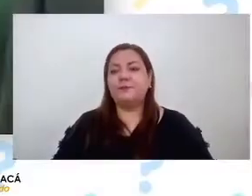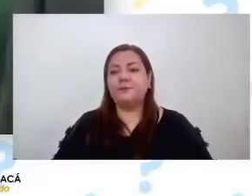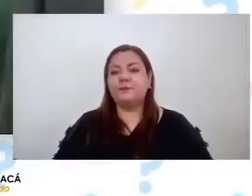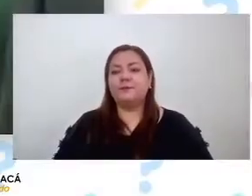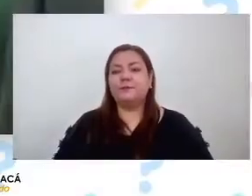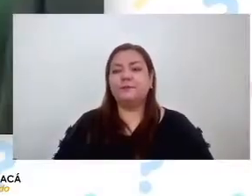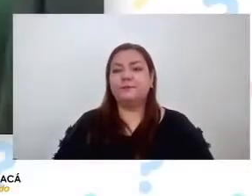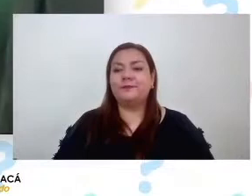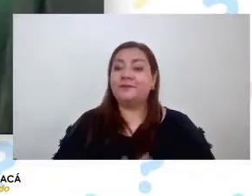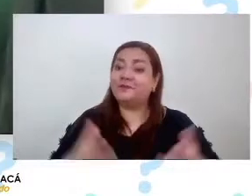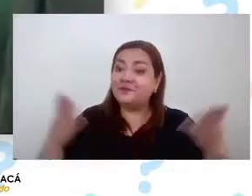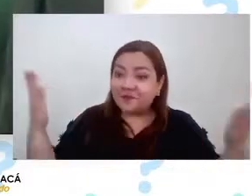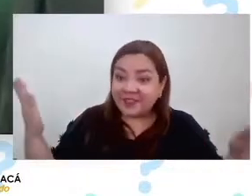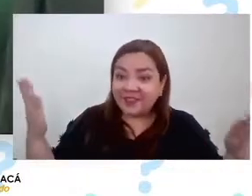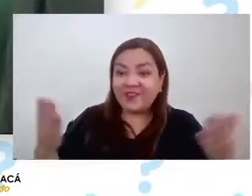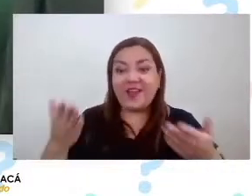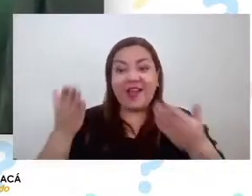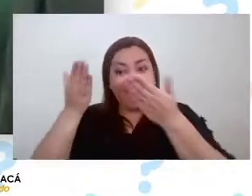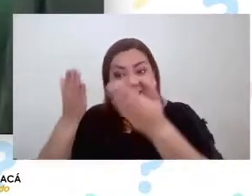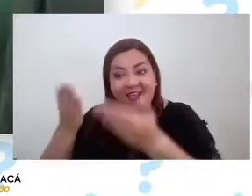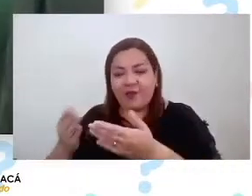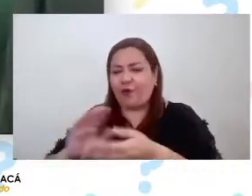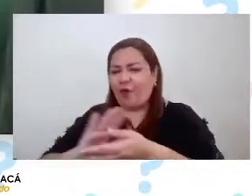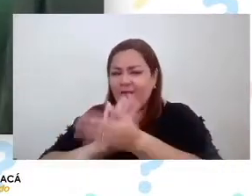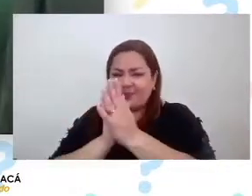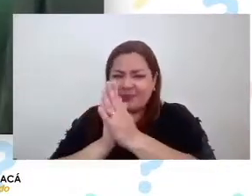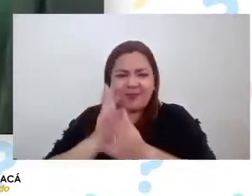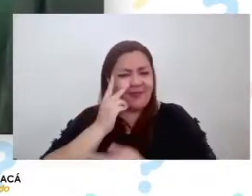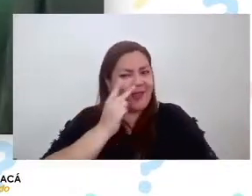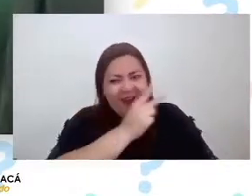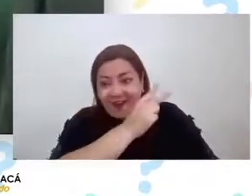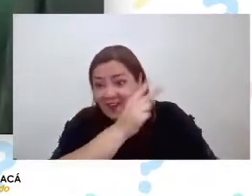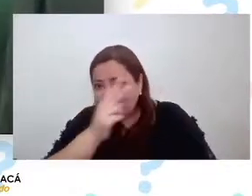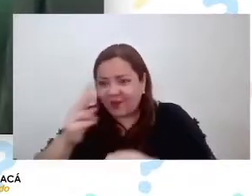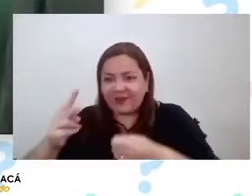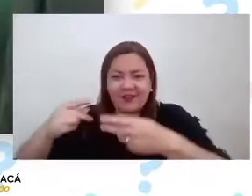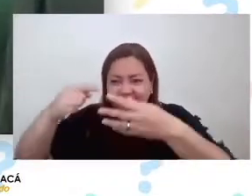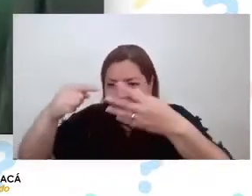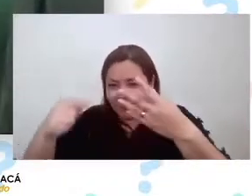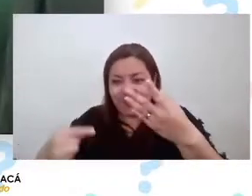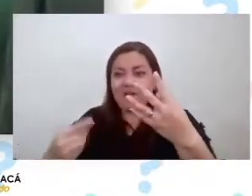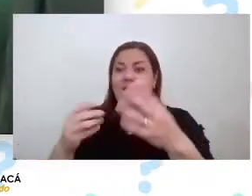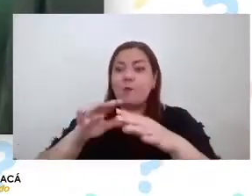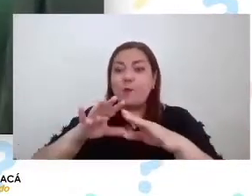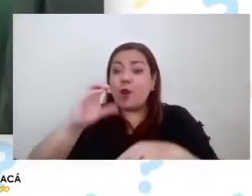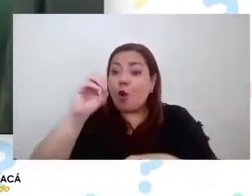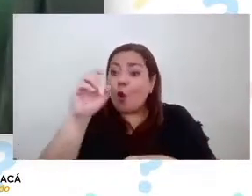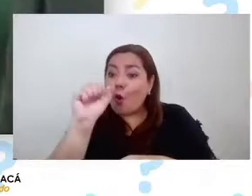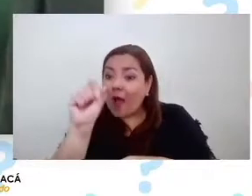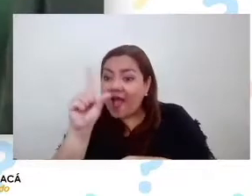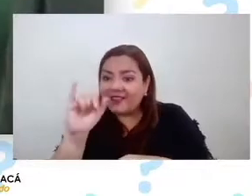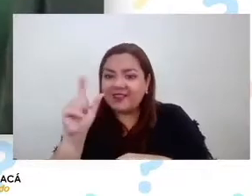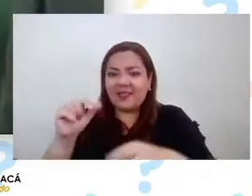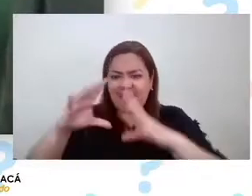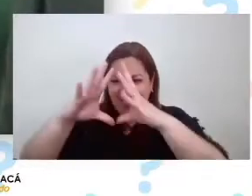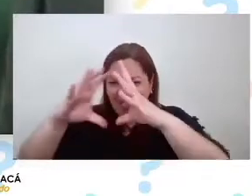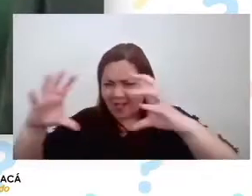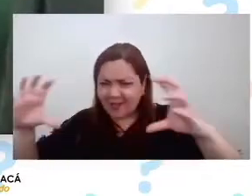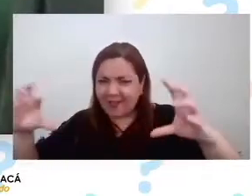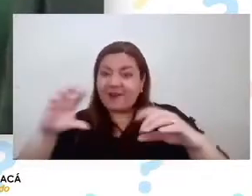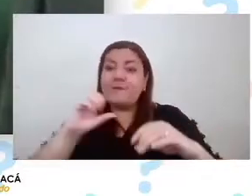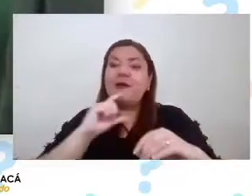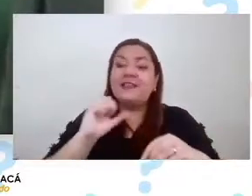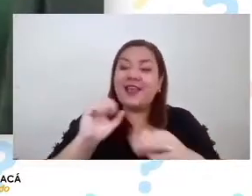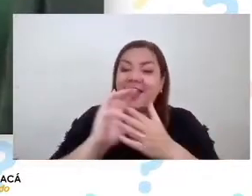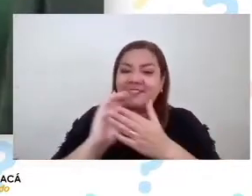bueno y ahí estuvimos con todo este recorrido por el oasis de niebla patache cosechando agua